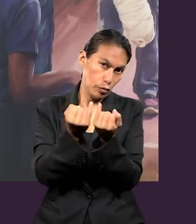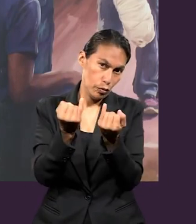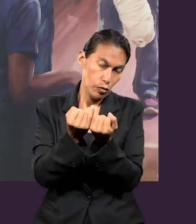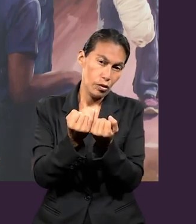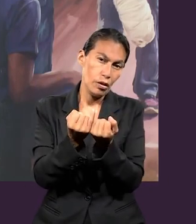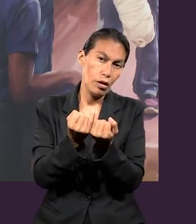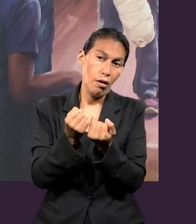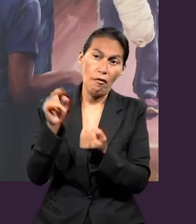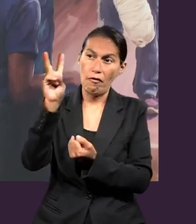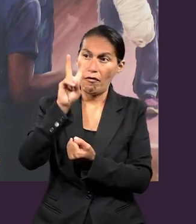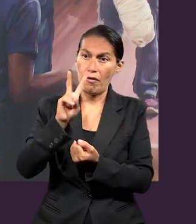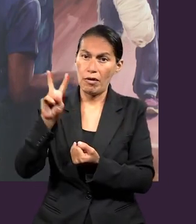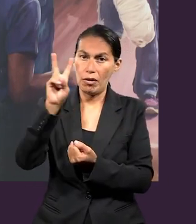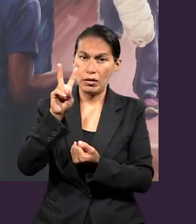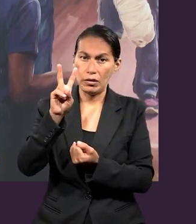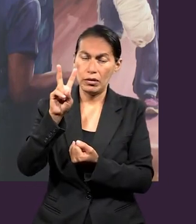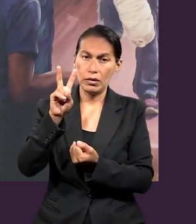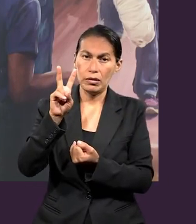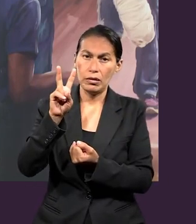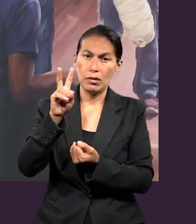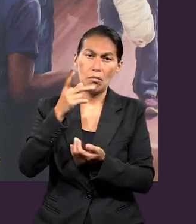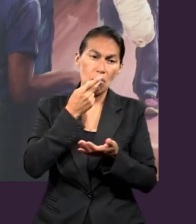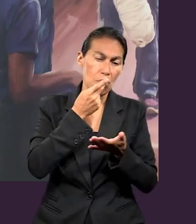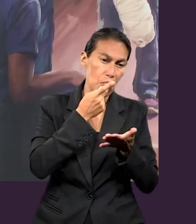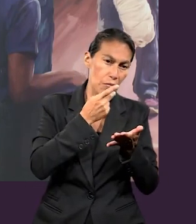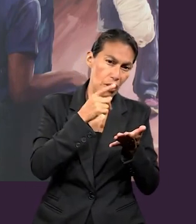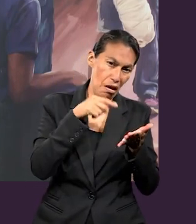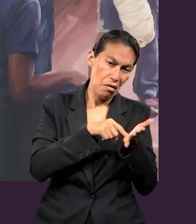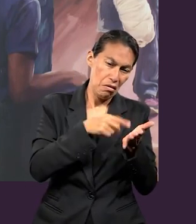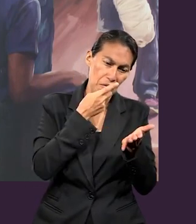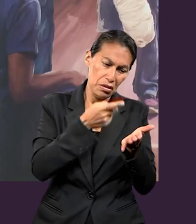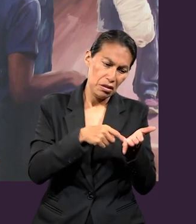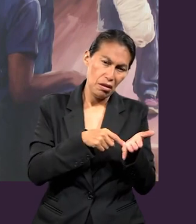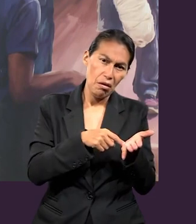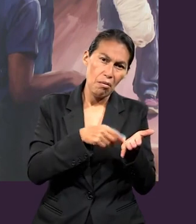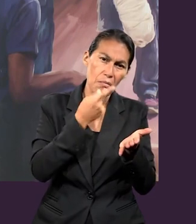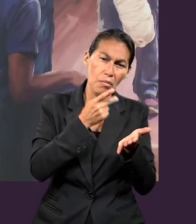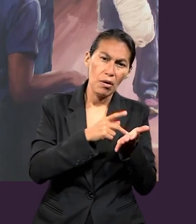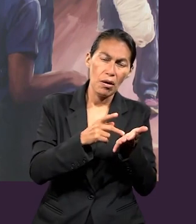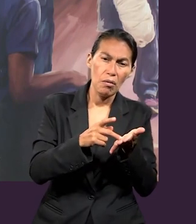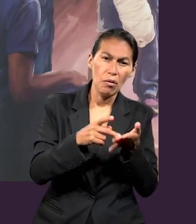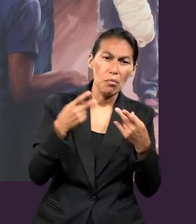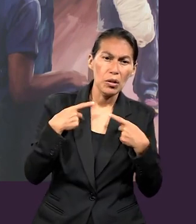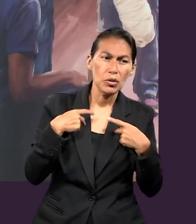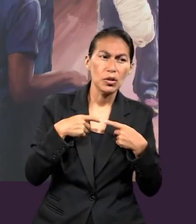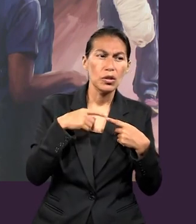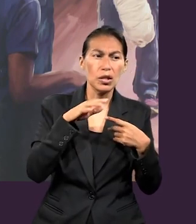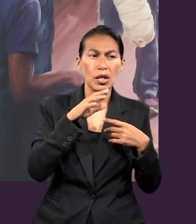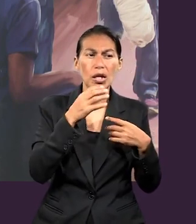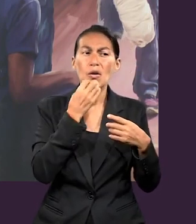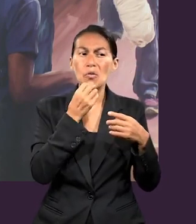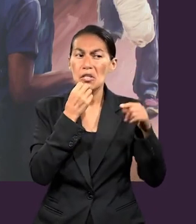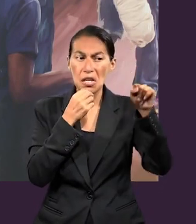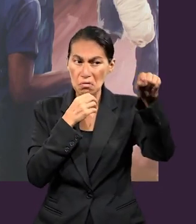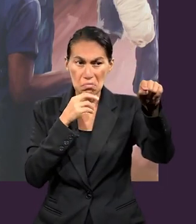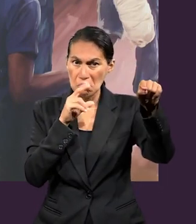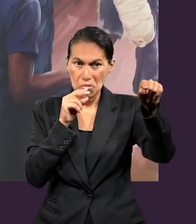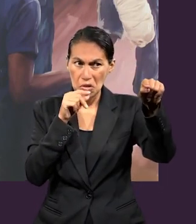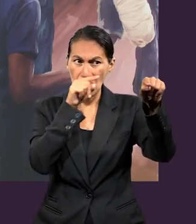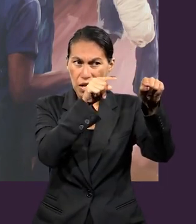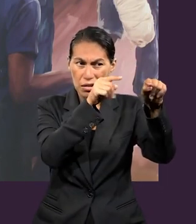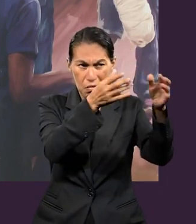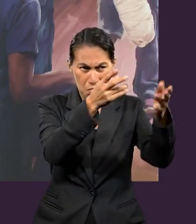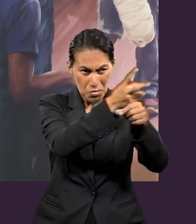Igualmente, en la sección del viernes, es que exhorta a Pablo, a los gentiles, a las personas de la iglesia, a